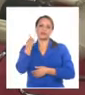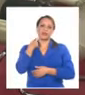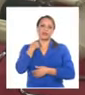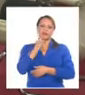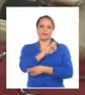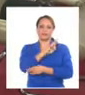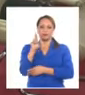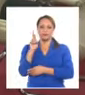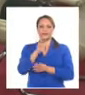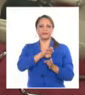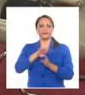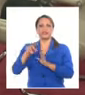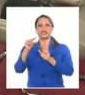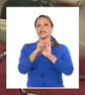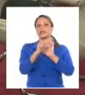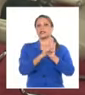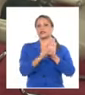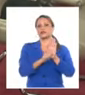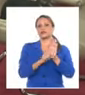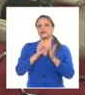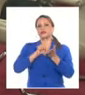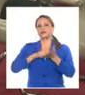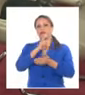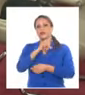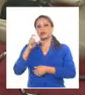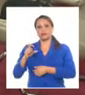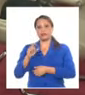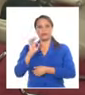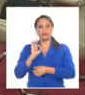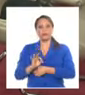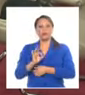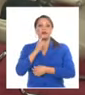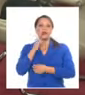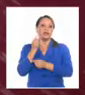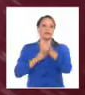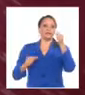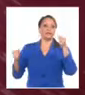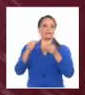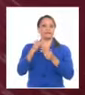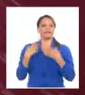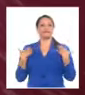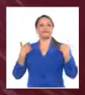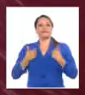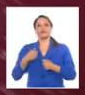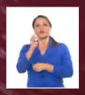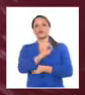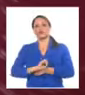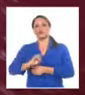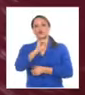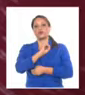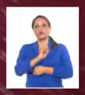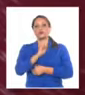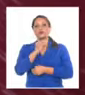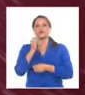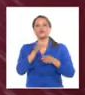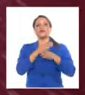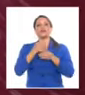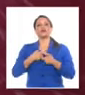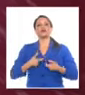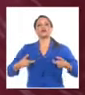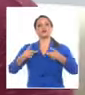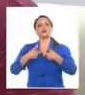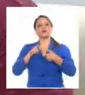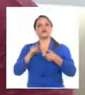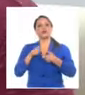Según los estatutos del partido, el Comité Central es el órgano superior de dirección de la organización entre los congresos y está